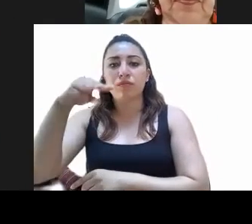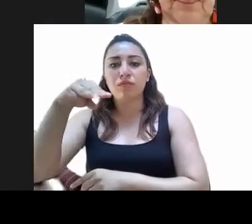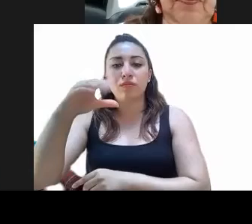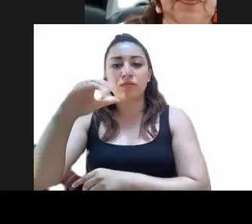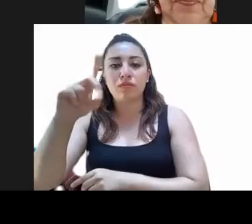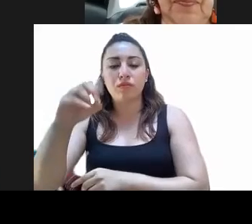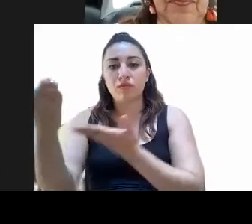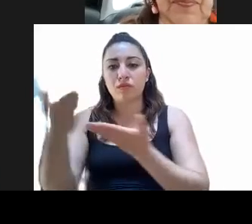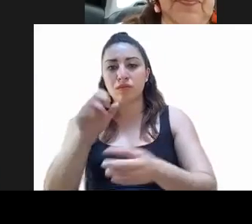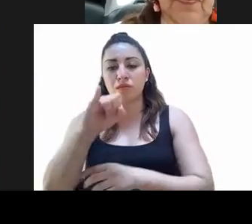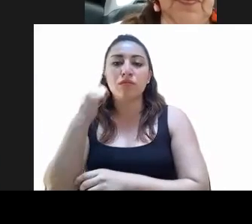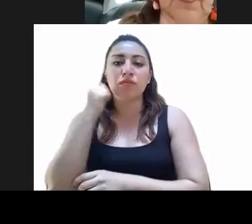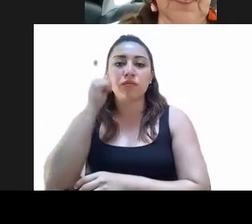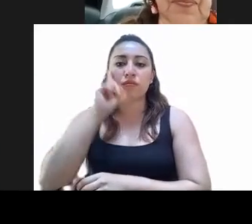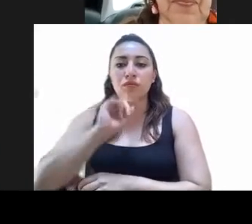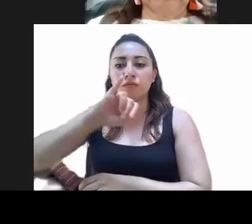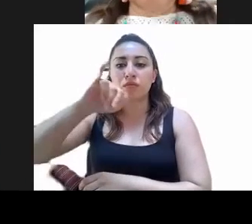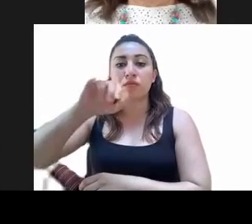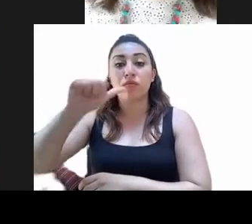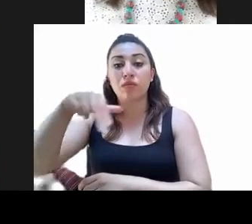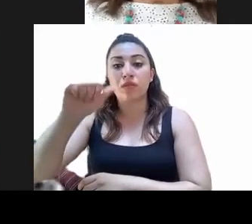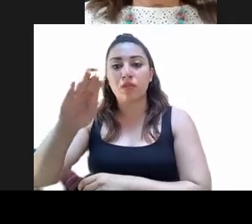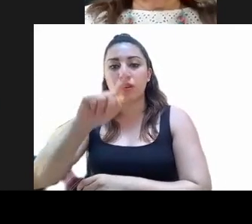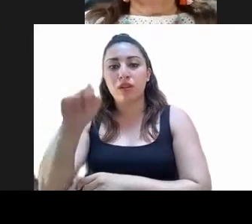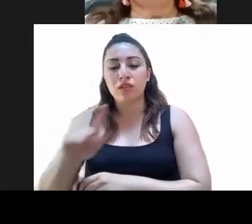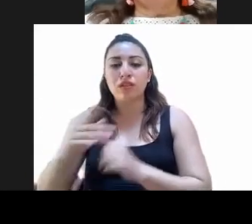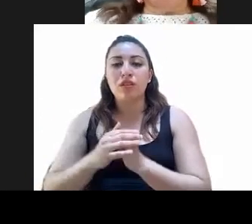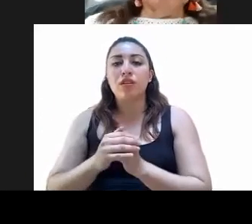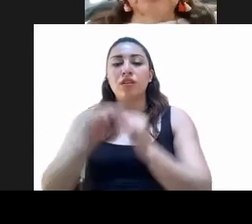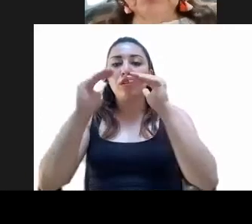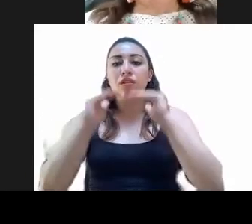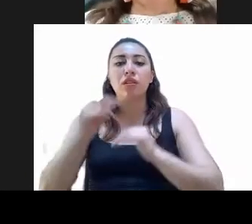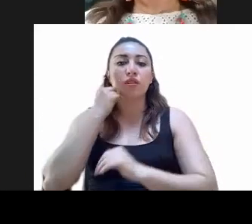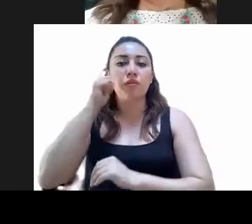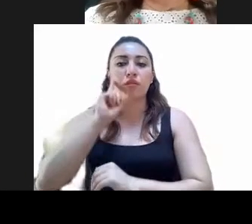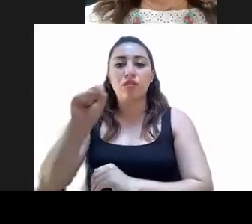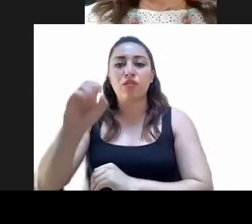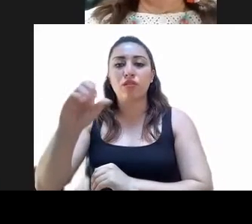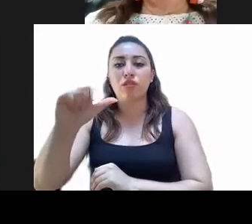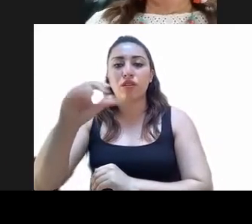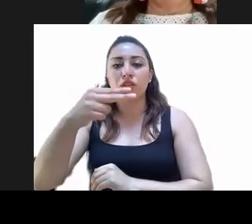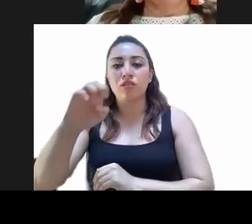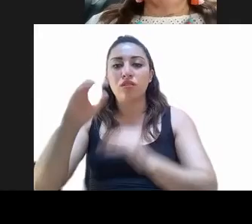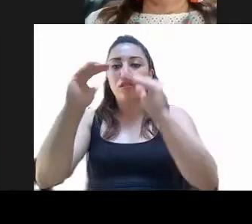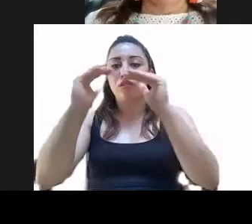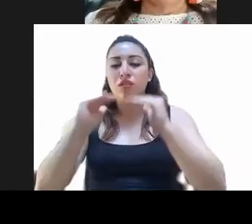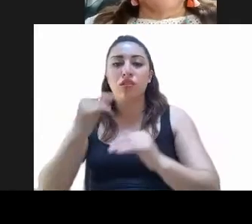Patricia Váez Guerrero. Guadalupe Aguilar Solache. María Guadalupe Chavira de la Rosa.